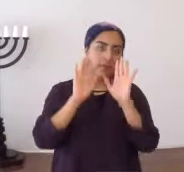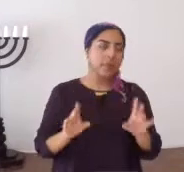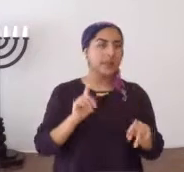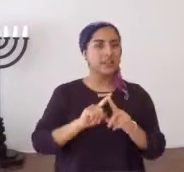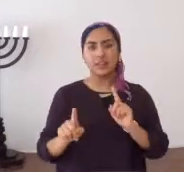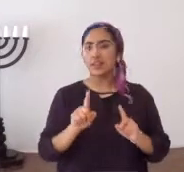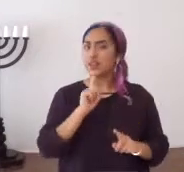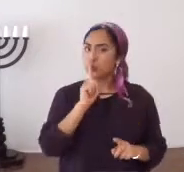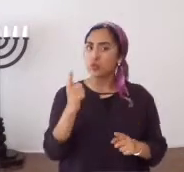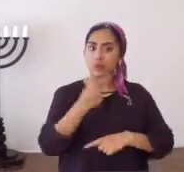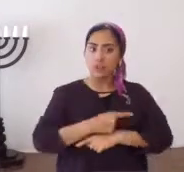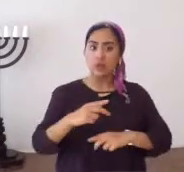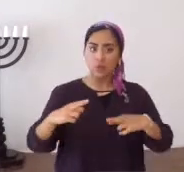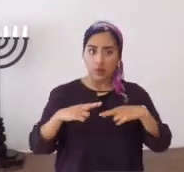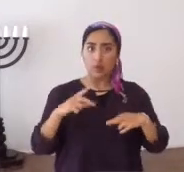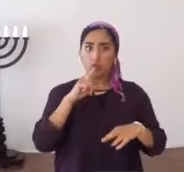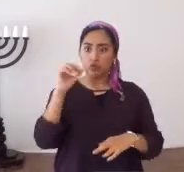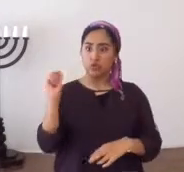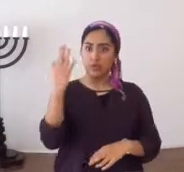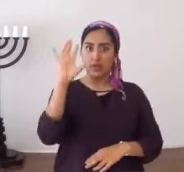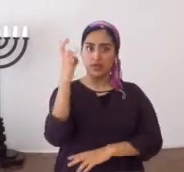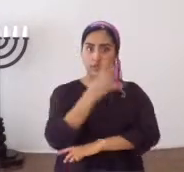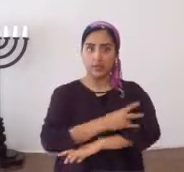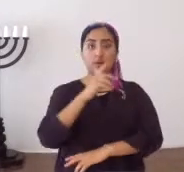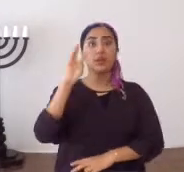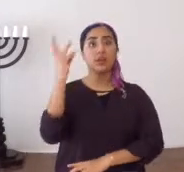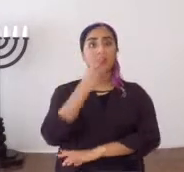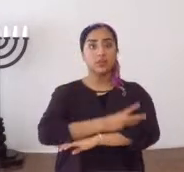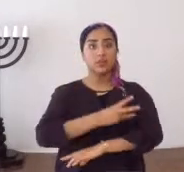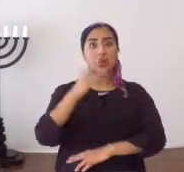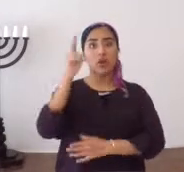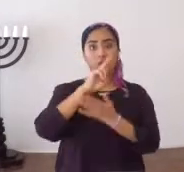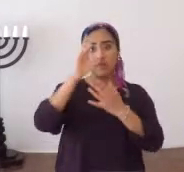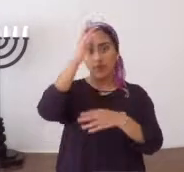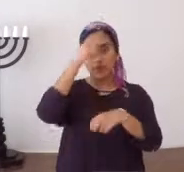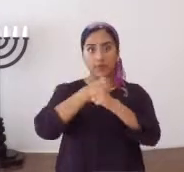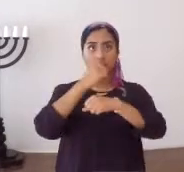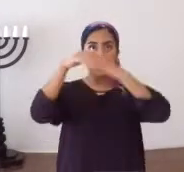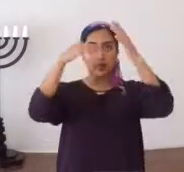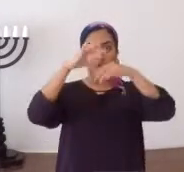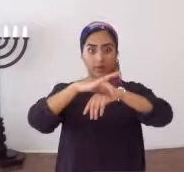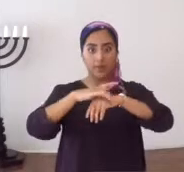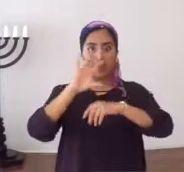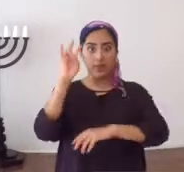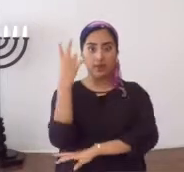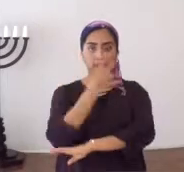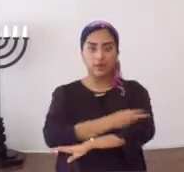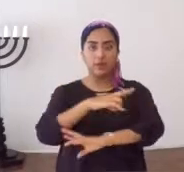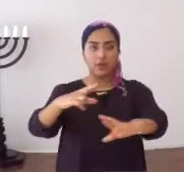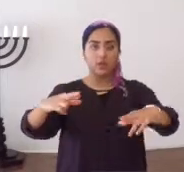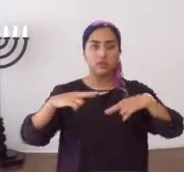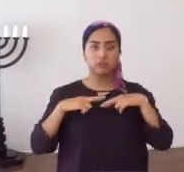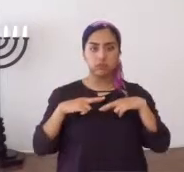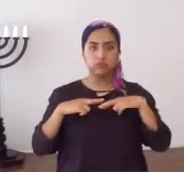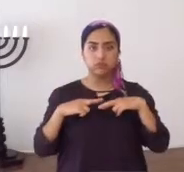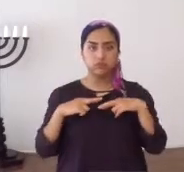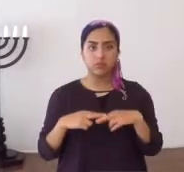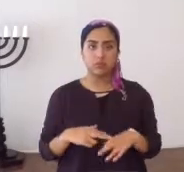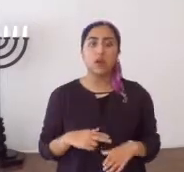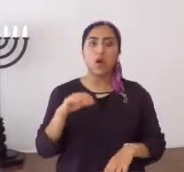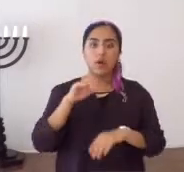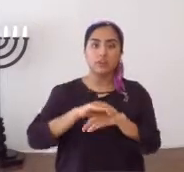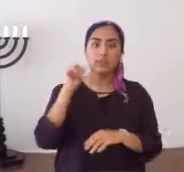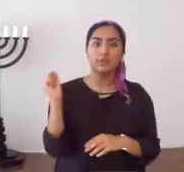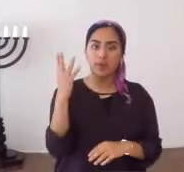que es el domingo, pero no es el domingo, es el séptimo día, porque en seis días hizo Elohim los cielos y la tierra, y en el séptimo día reposó.